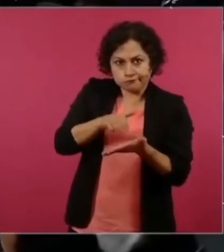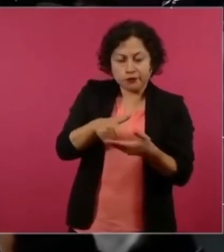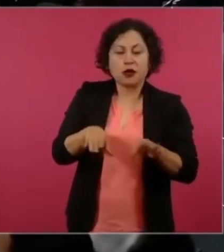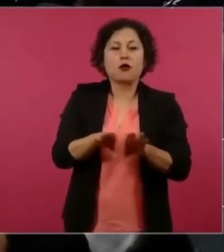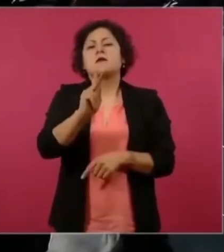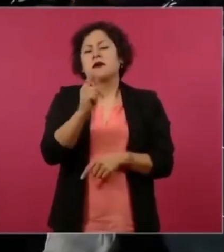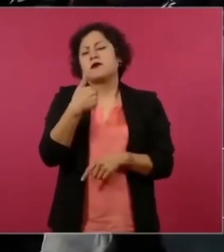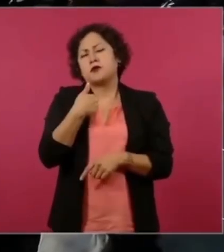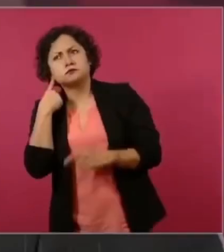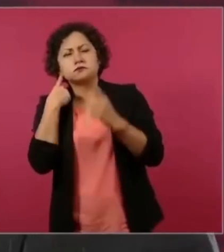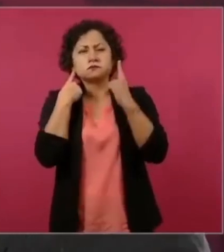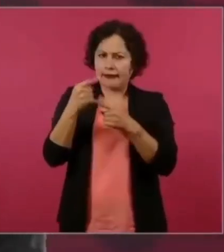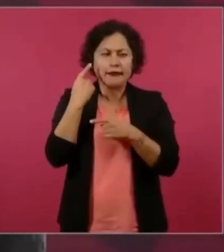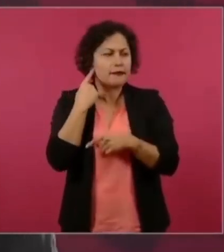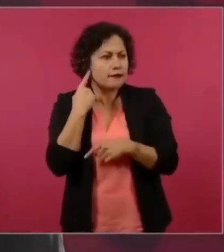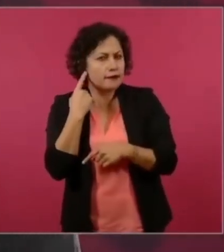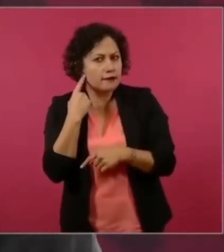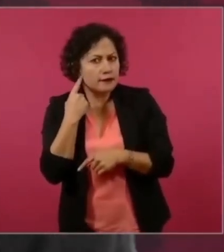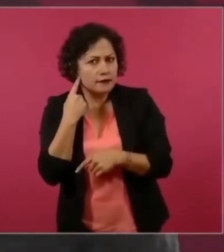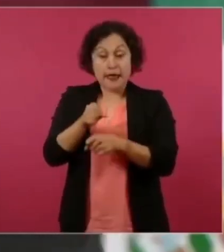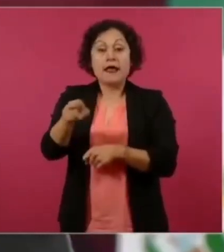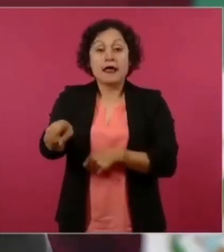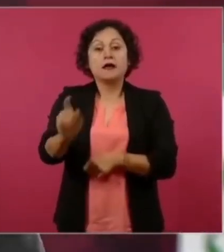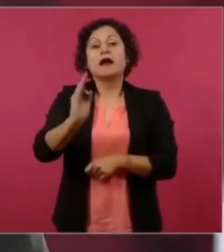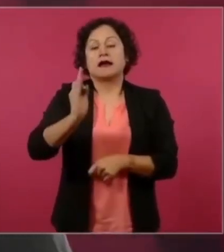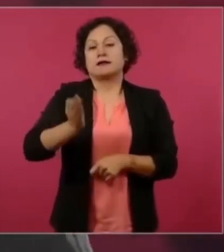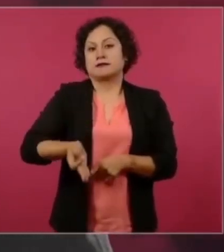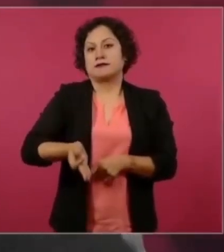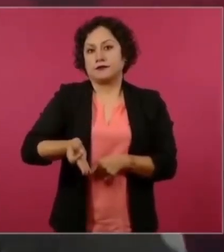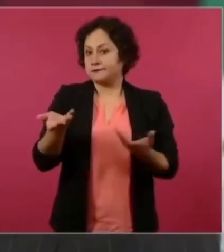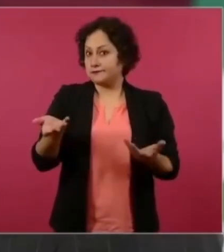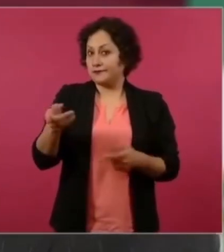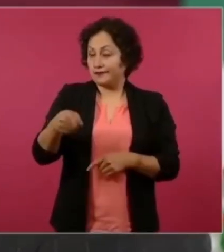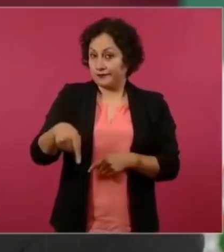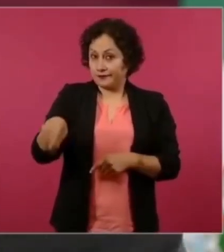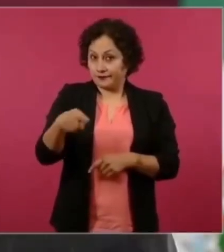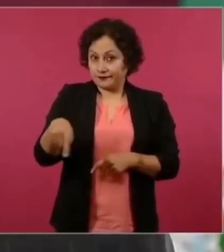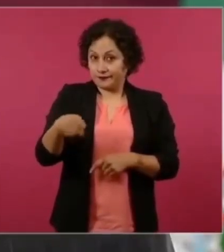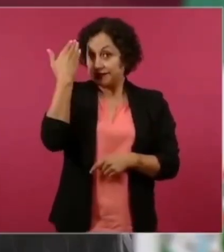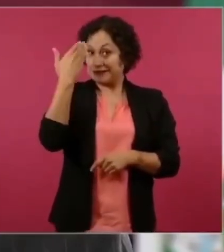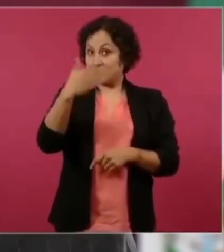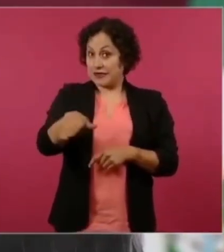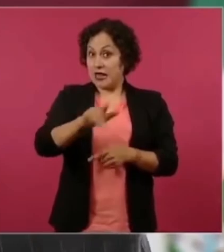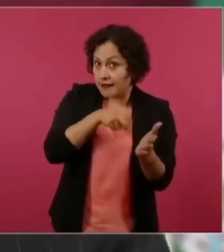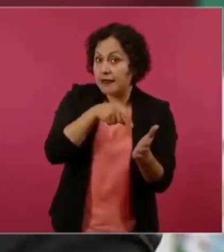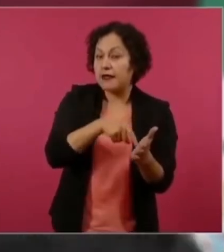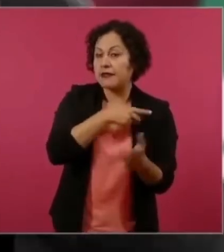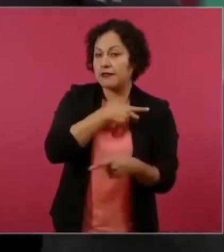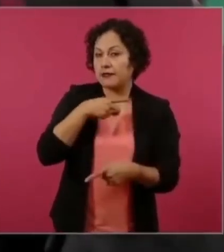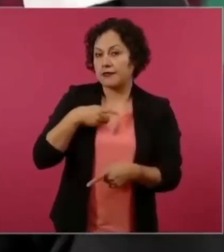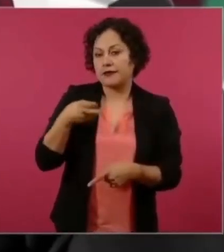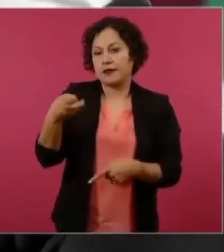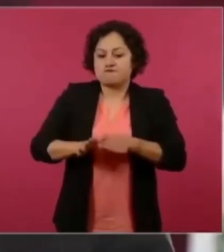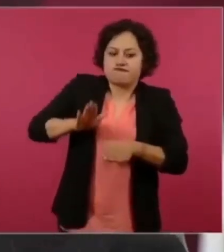escuchando, primero, que aceptan la reforma, ya que ellos consideran que se tiene que hacer la reforma. Eso es un